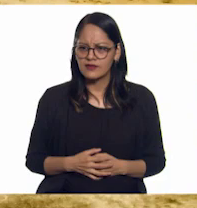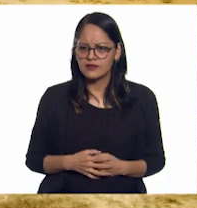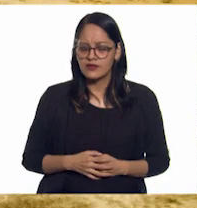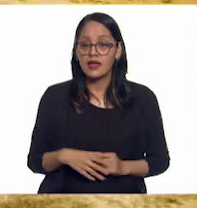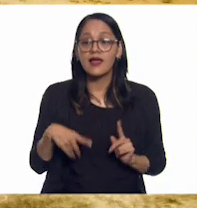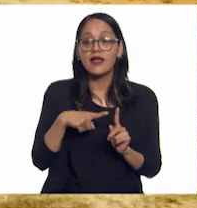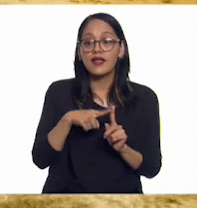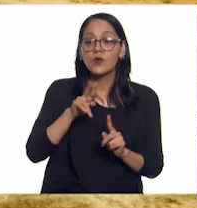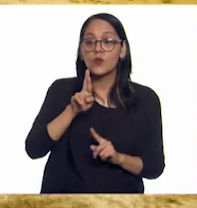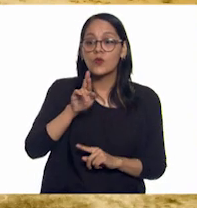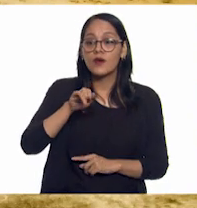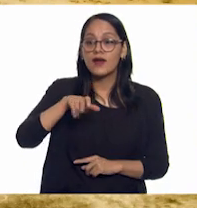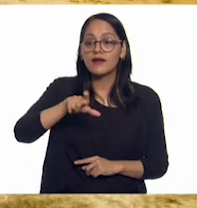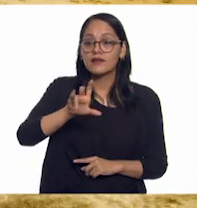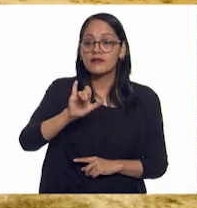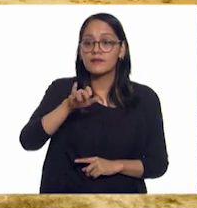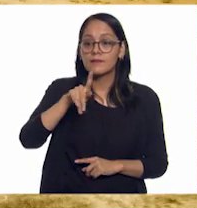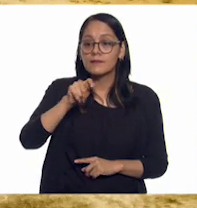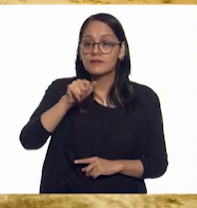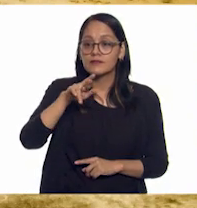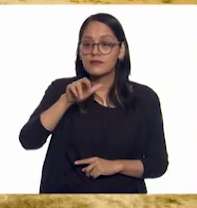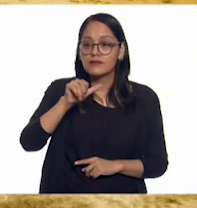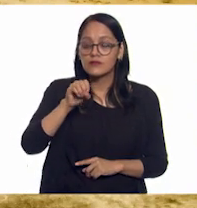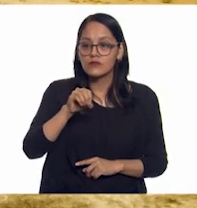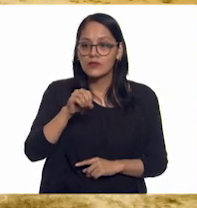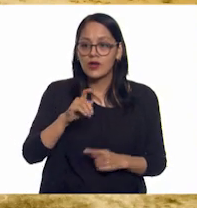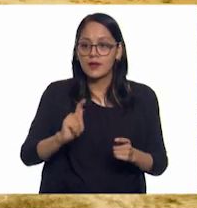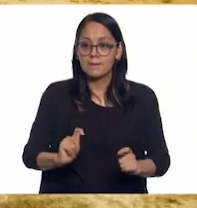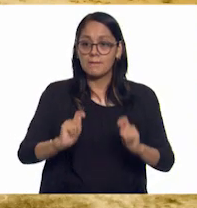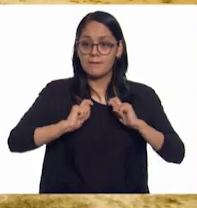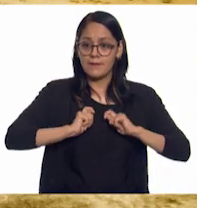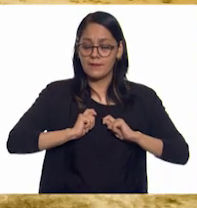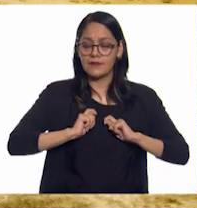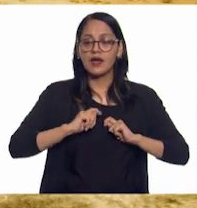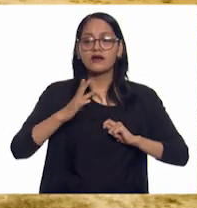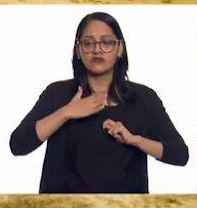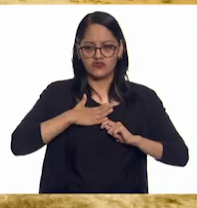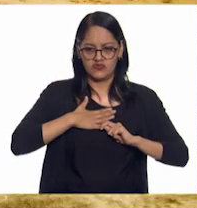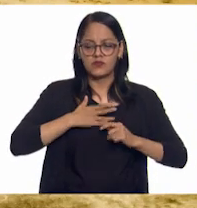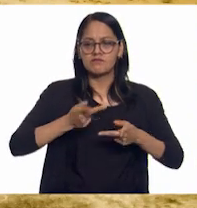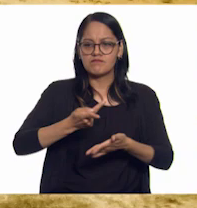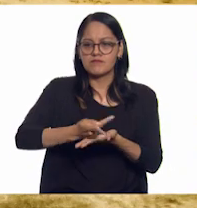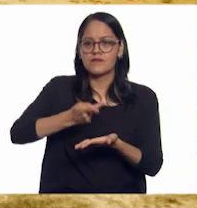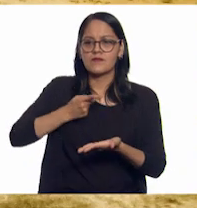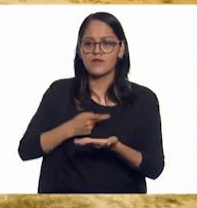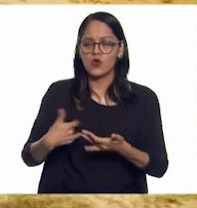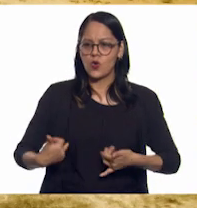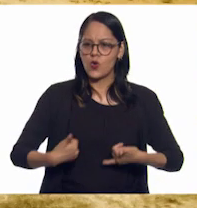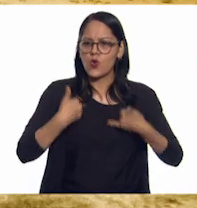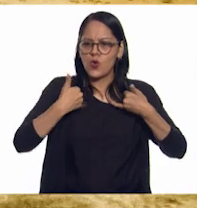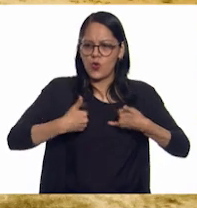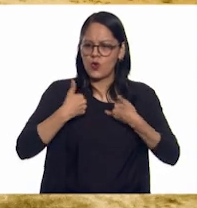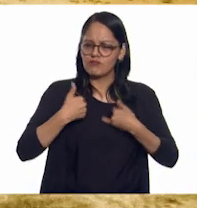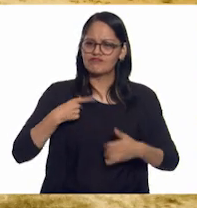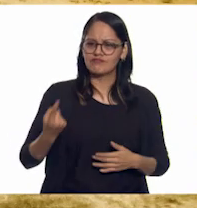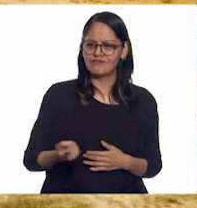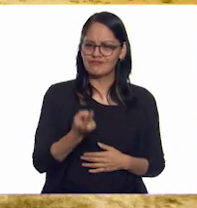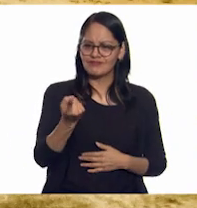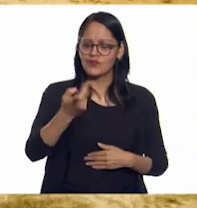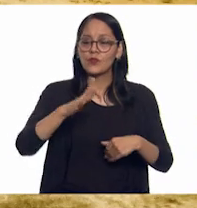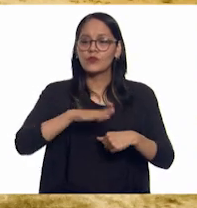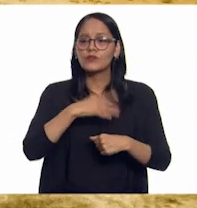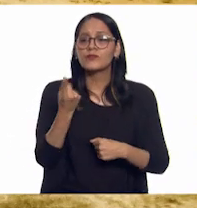Urakimataro se ganó el don de la juventud eterna, pues había tenido un gesto de amistad y